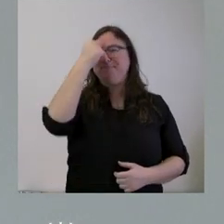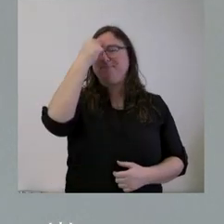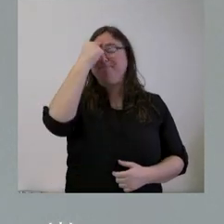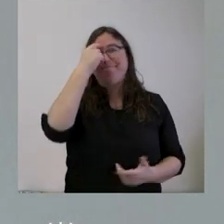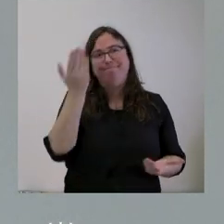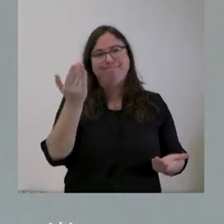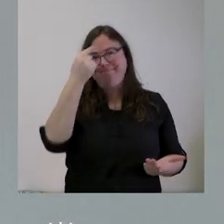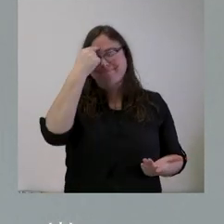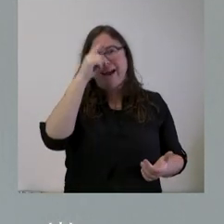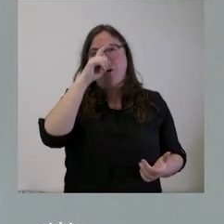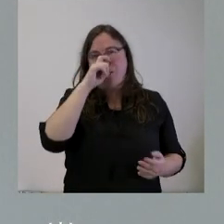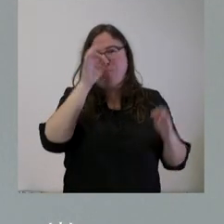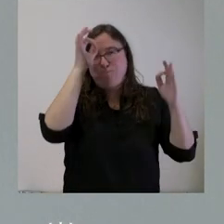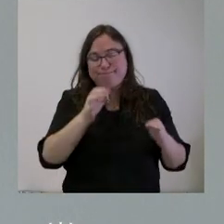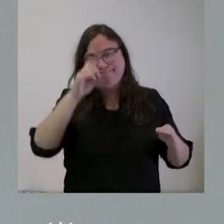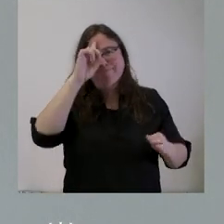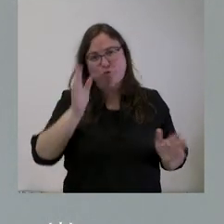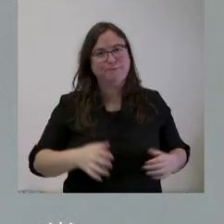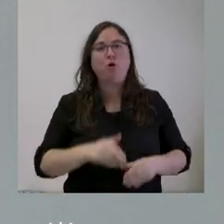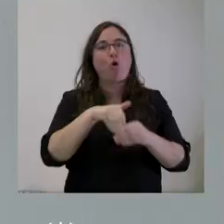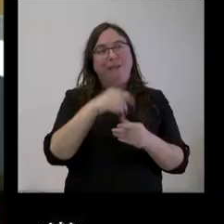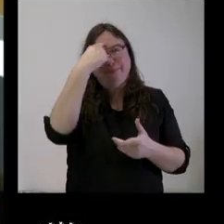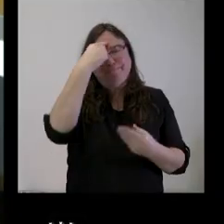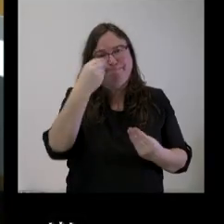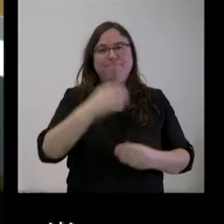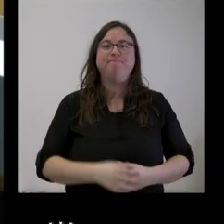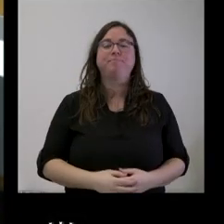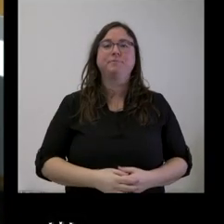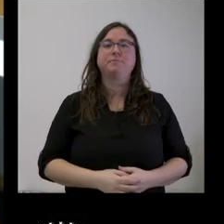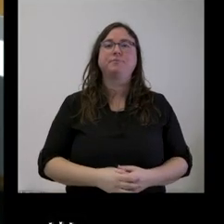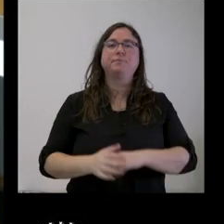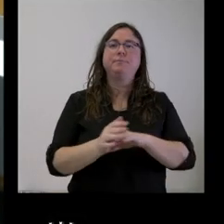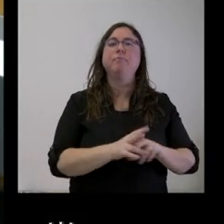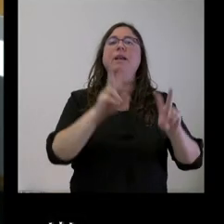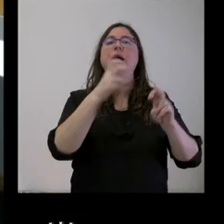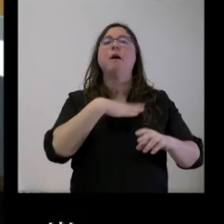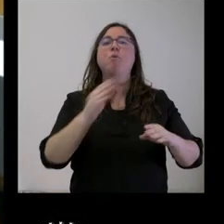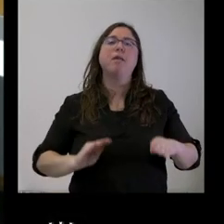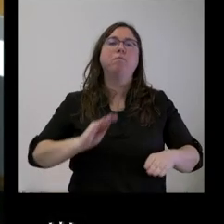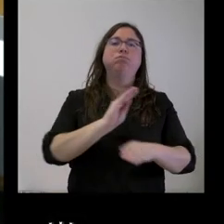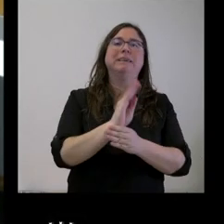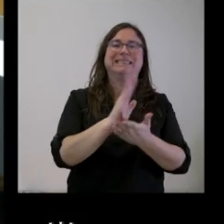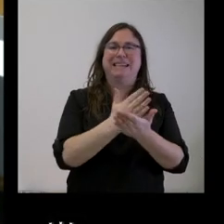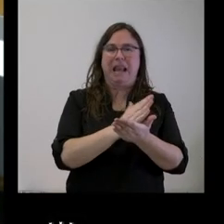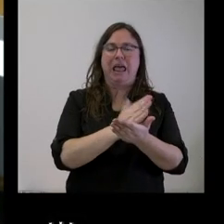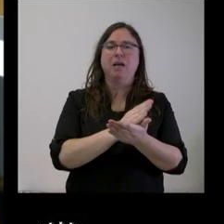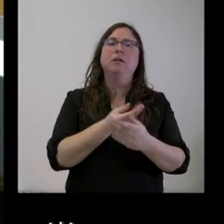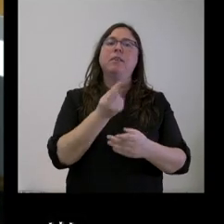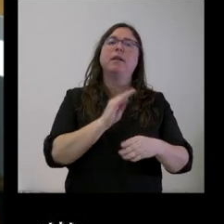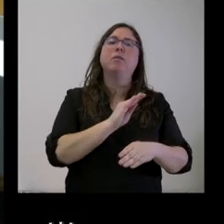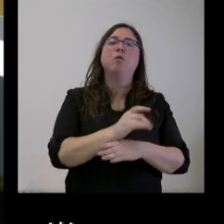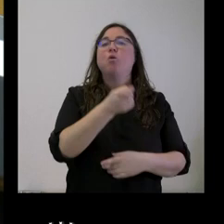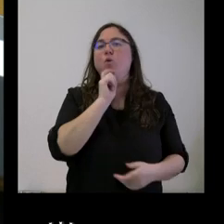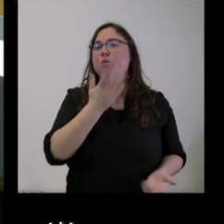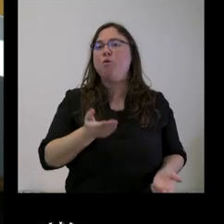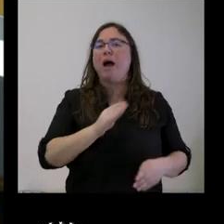me recuerdo ese aspecto concreto del contenido. Sobre la posible aportación de la Junta al serla, ¿cómo se canalizaría